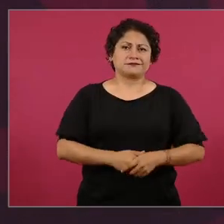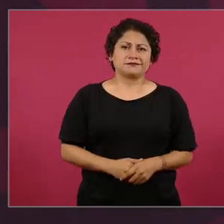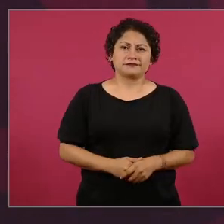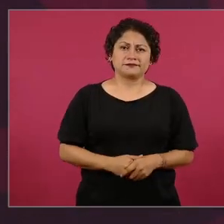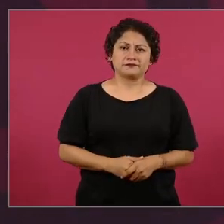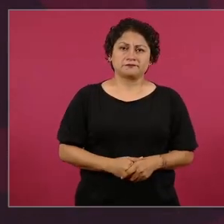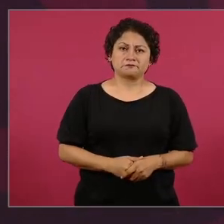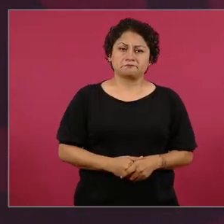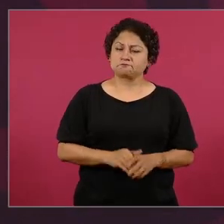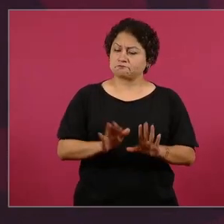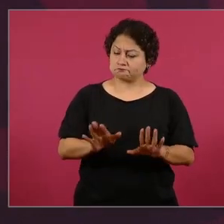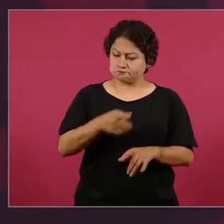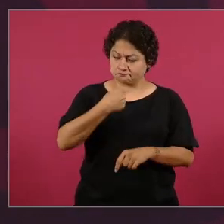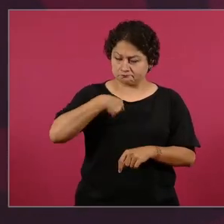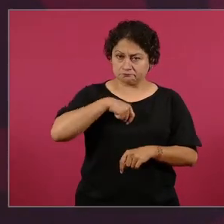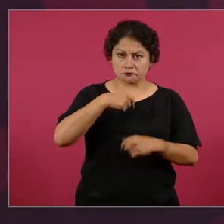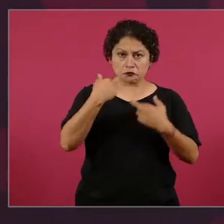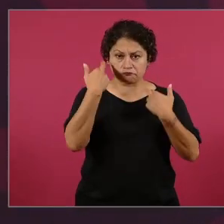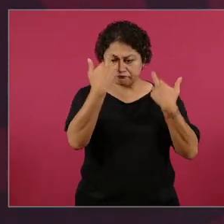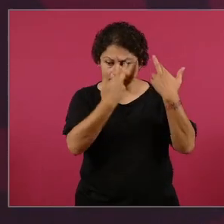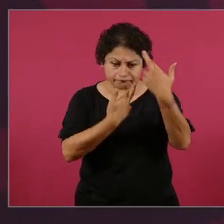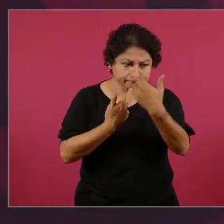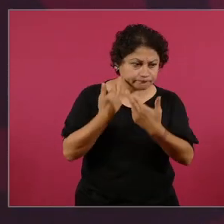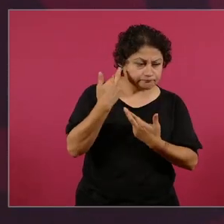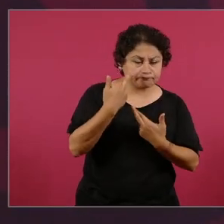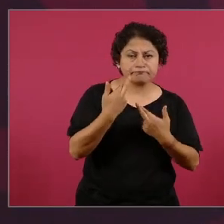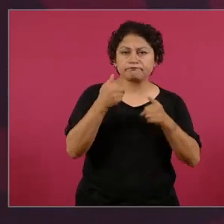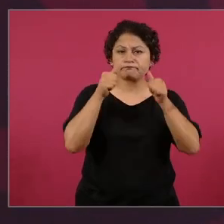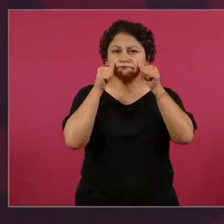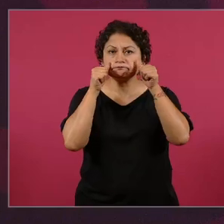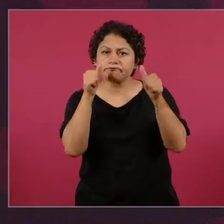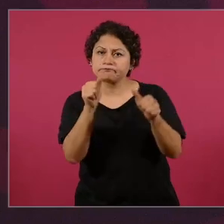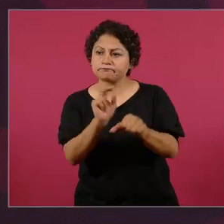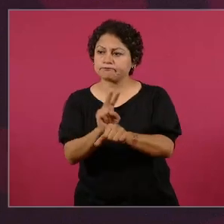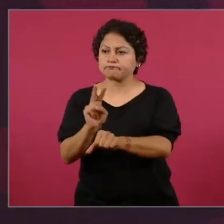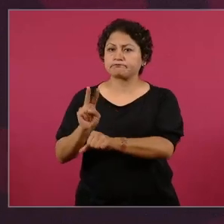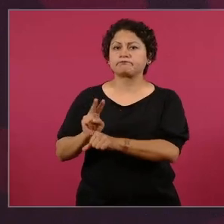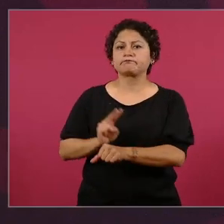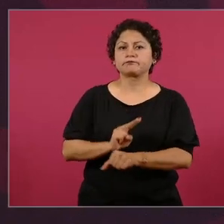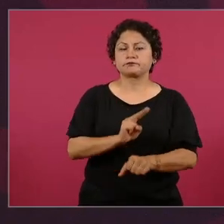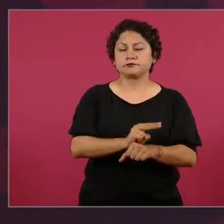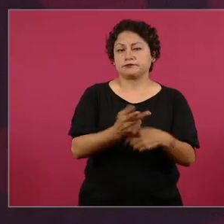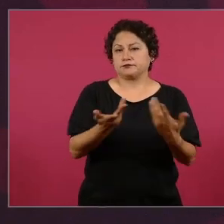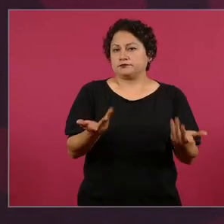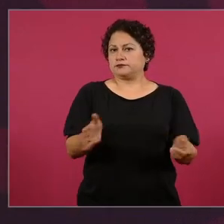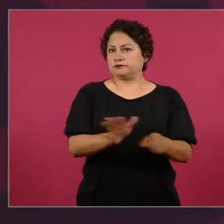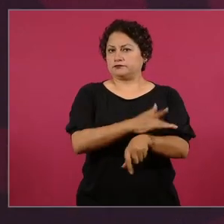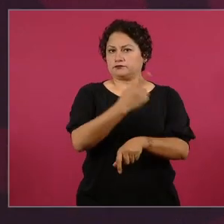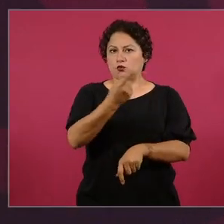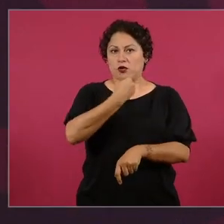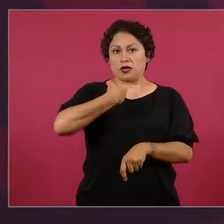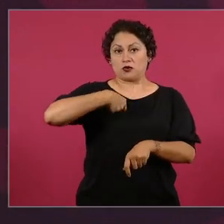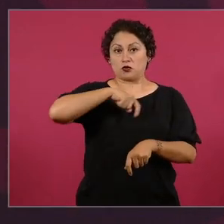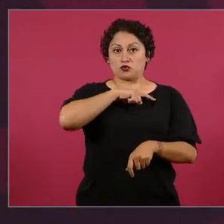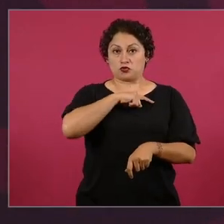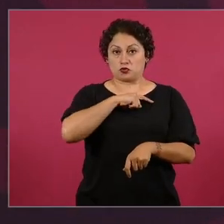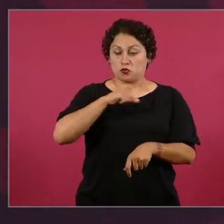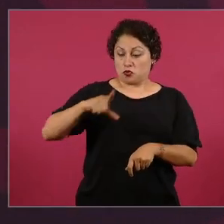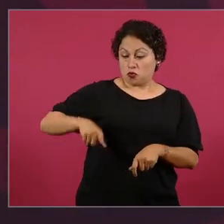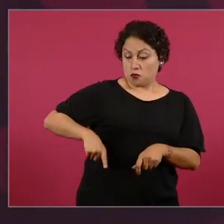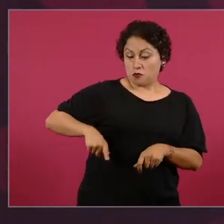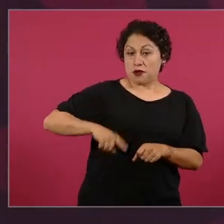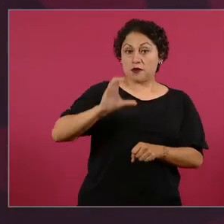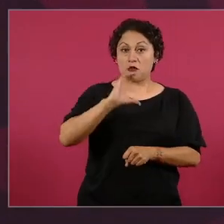revisar y no porque estemos terminando el gobierno se van a